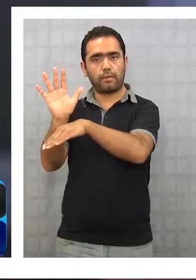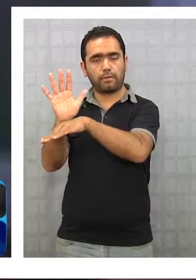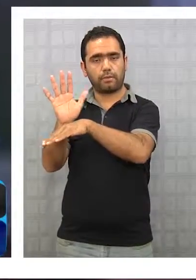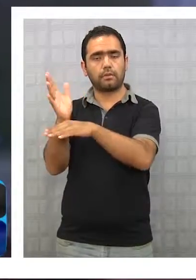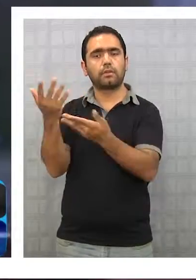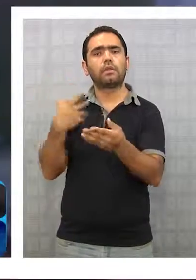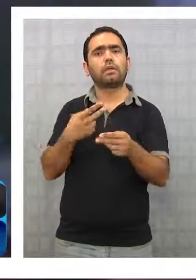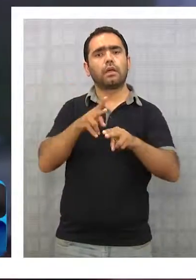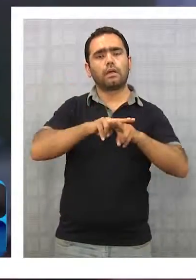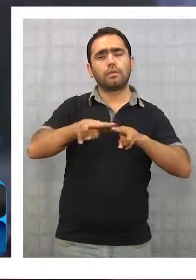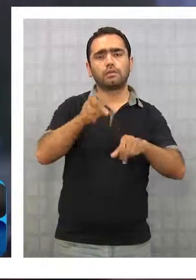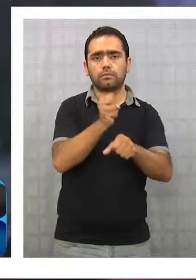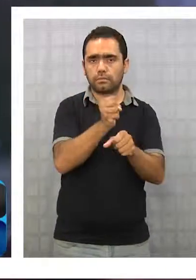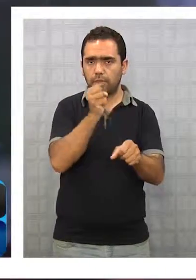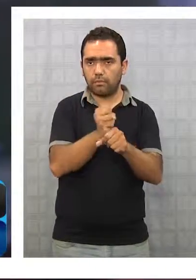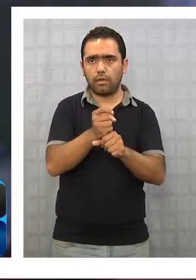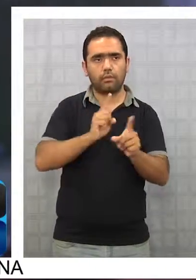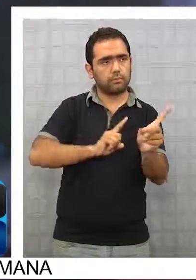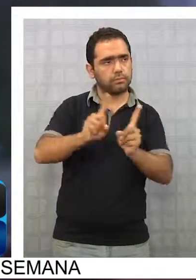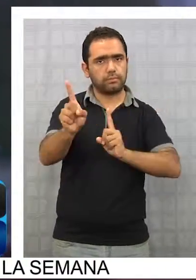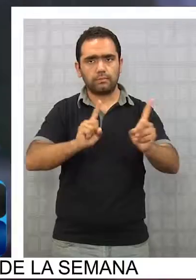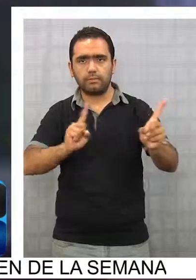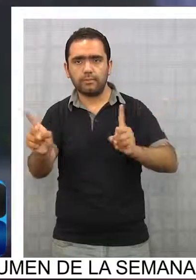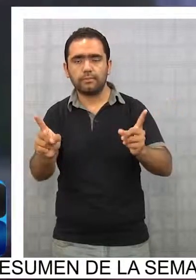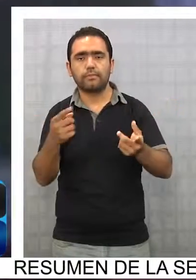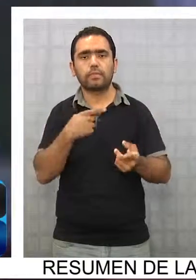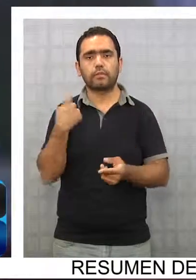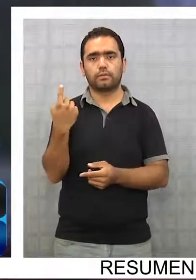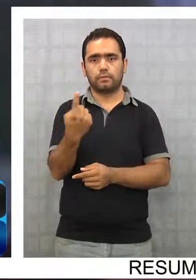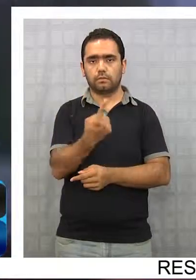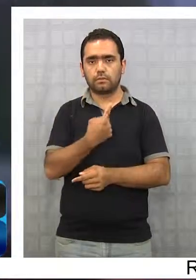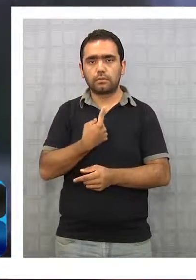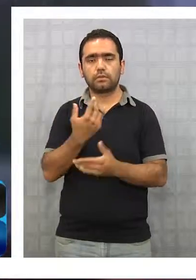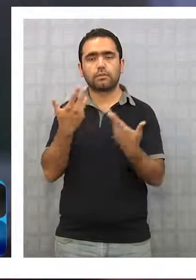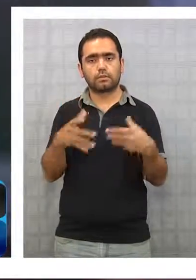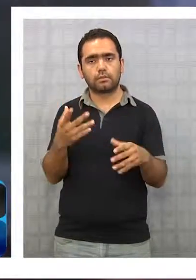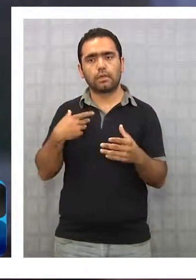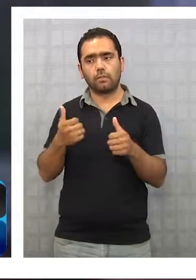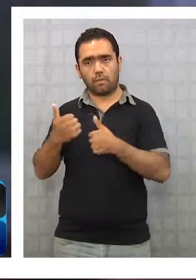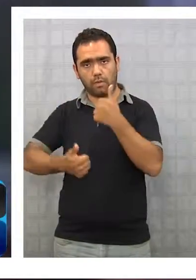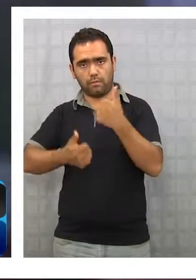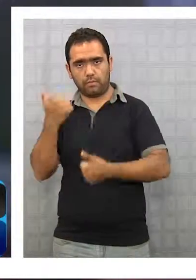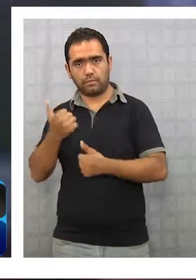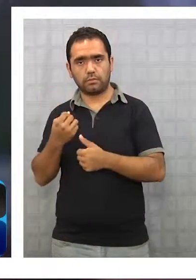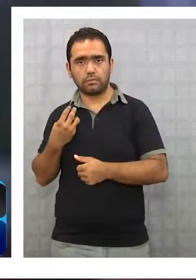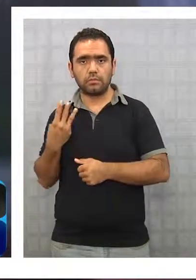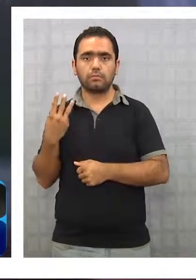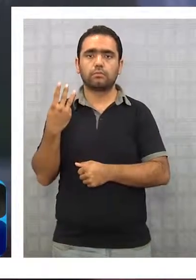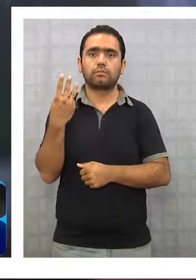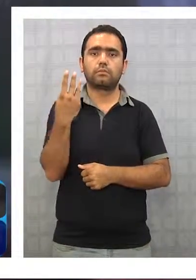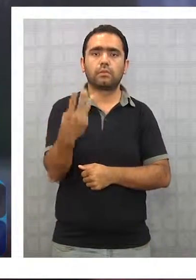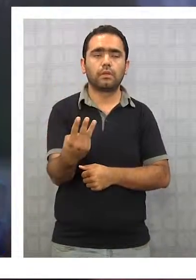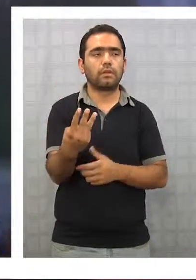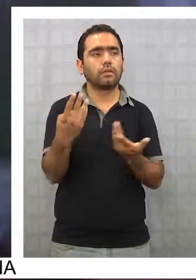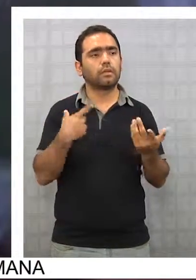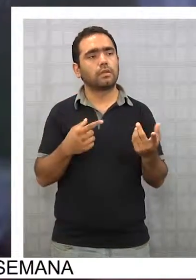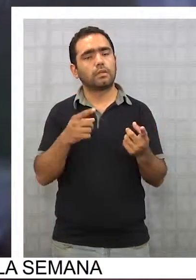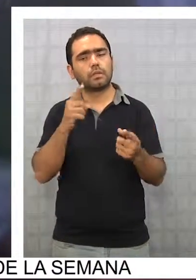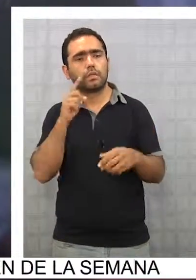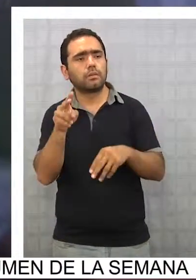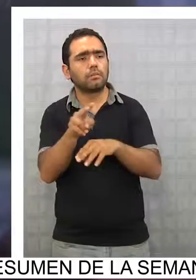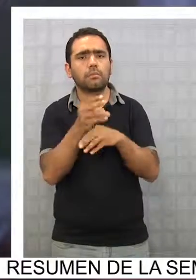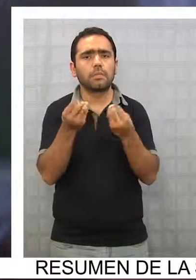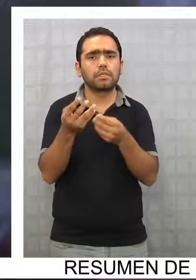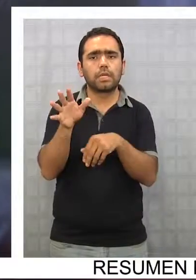trabajo en terreno. Tenemos todos los miércoles, nos hablamos con un par de profesionales para atender los casos que existen y ocurren en el